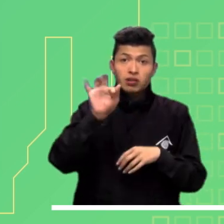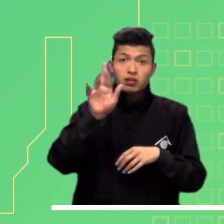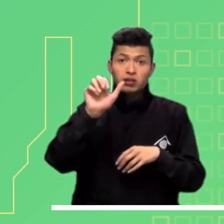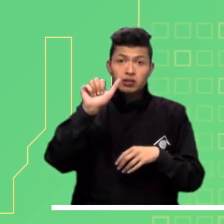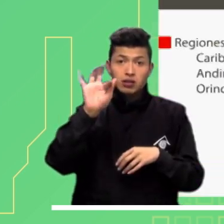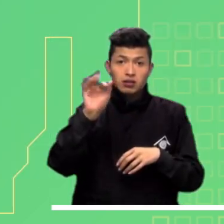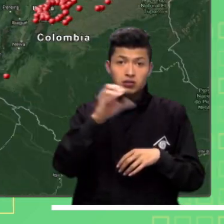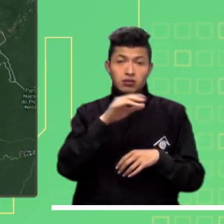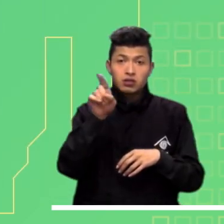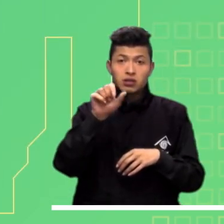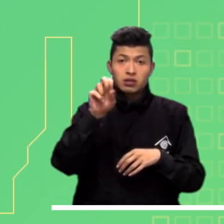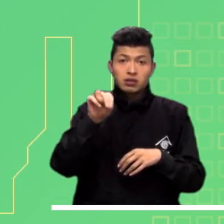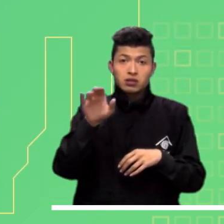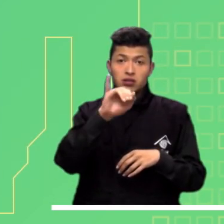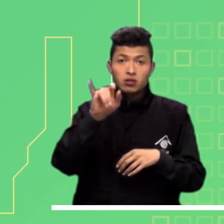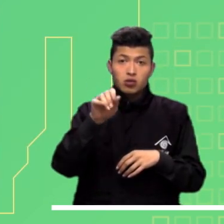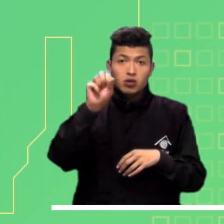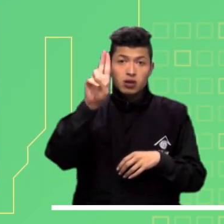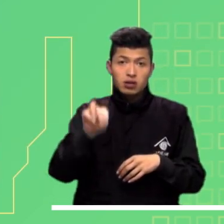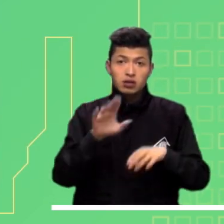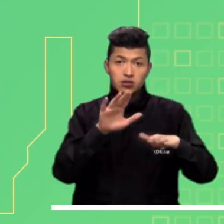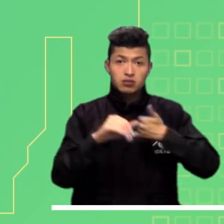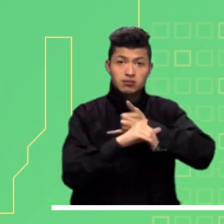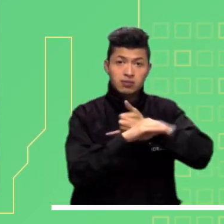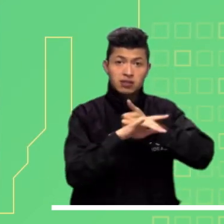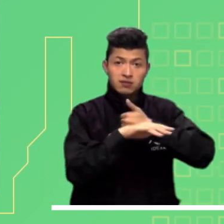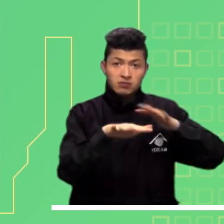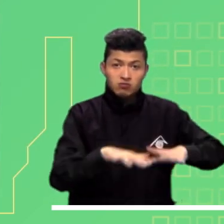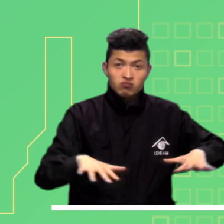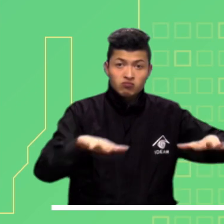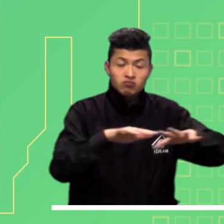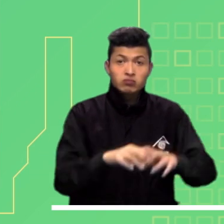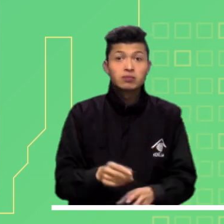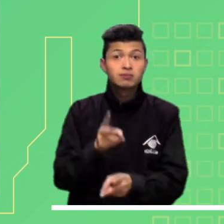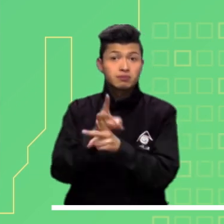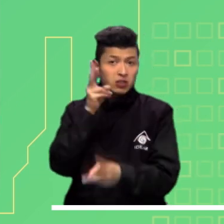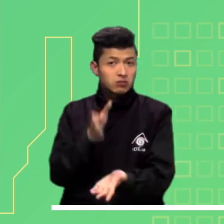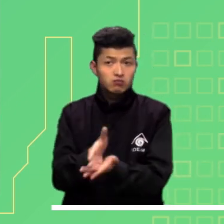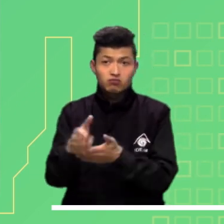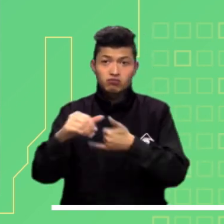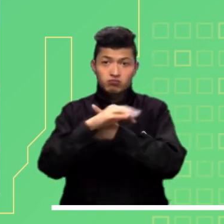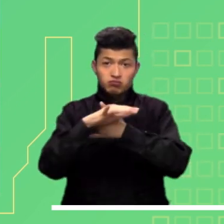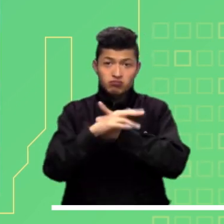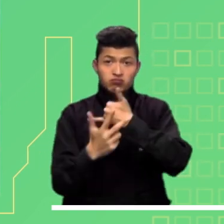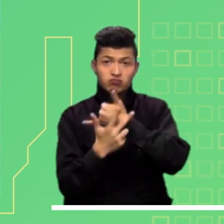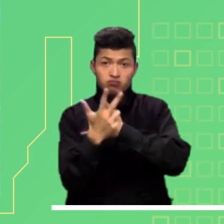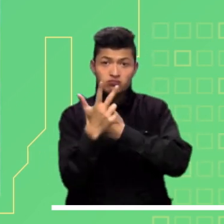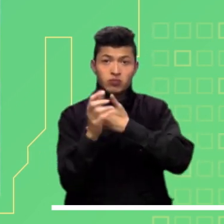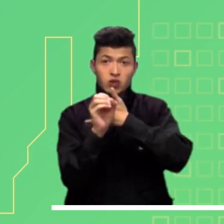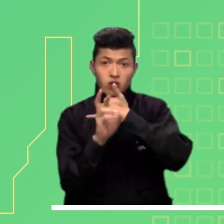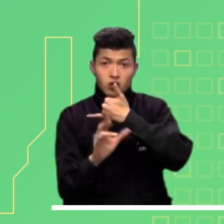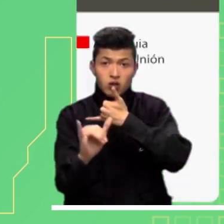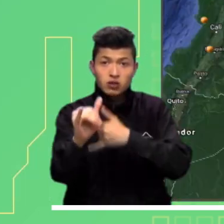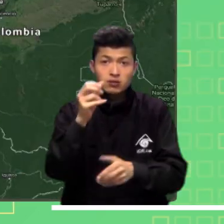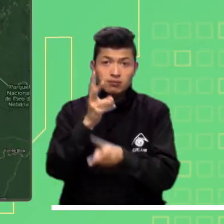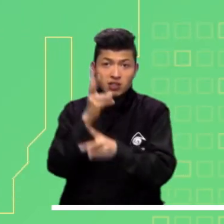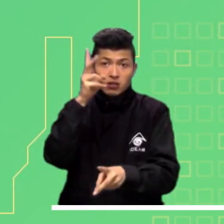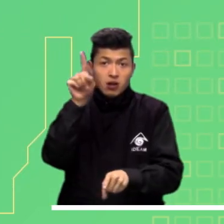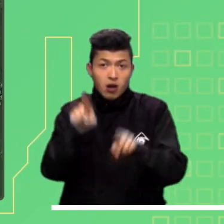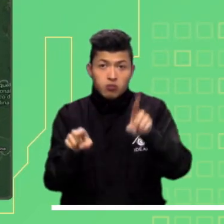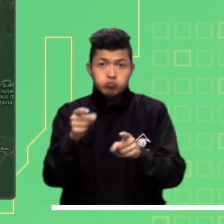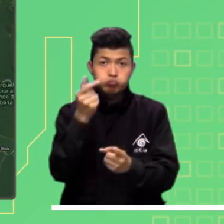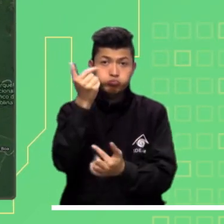los ríos Atrato y San Juan en la región pacífica. Se mantienen en alerta las regiones Caribe, Andina y Orinoquía por alta